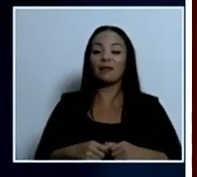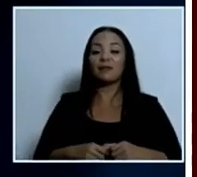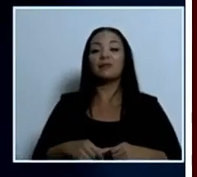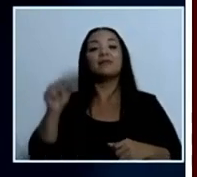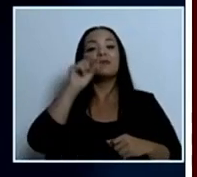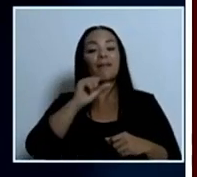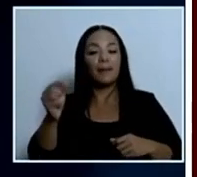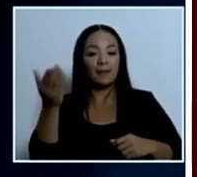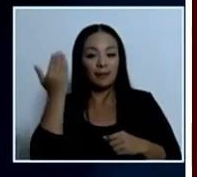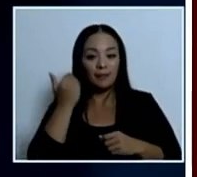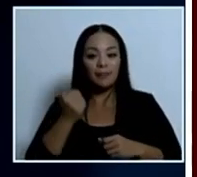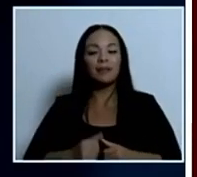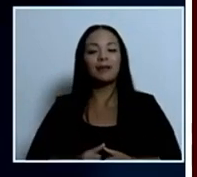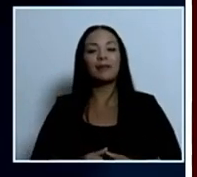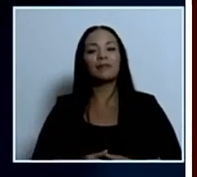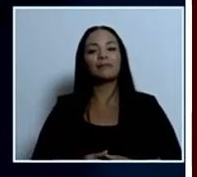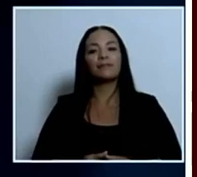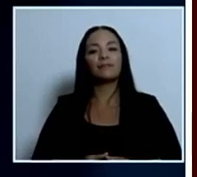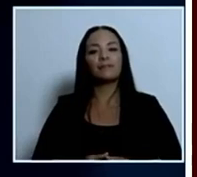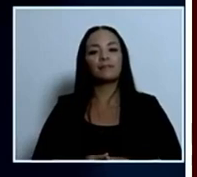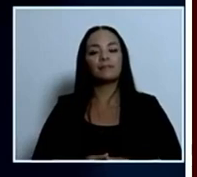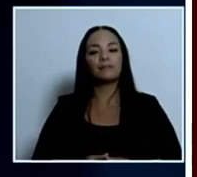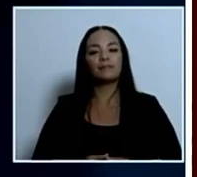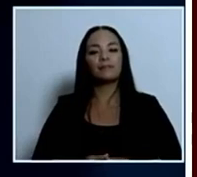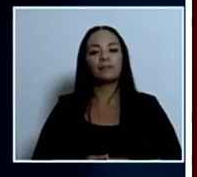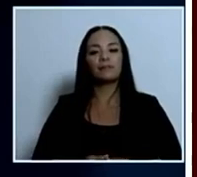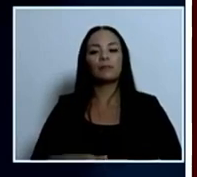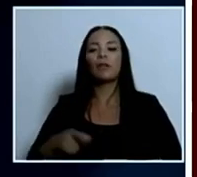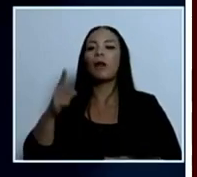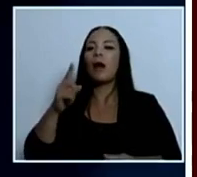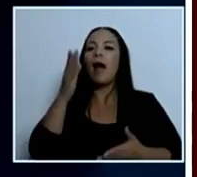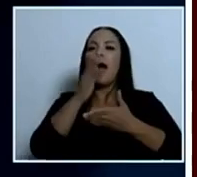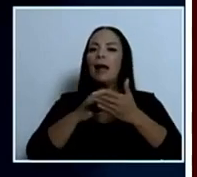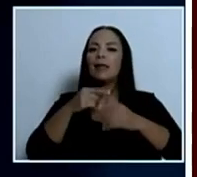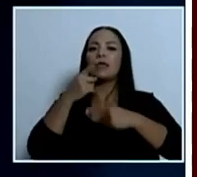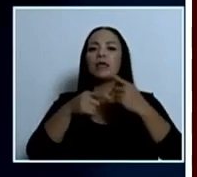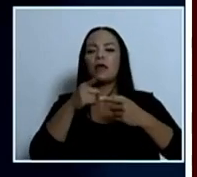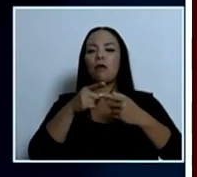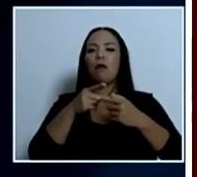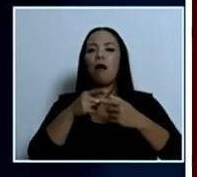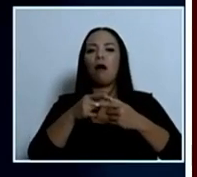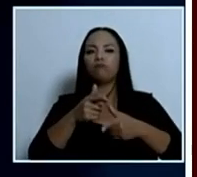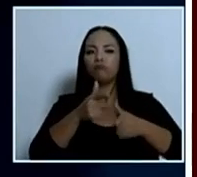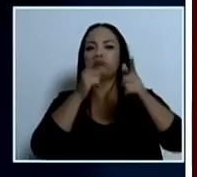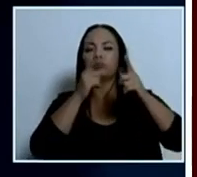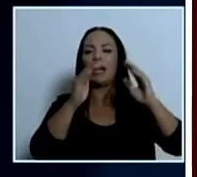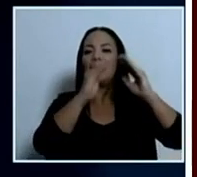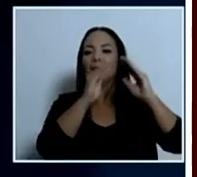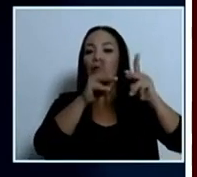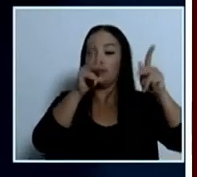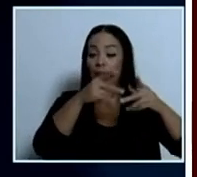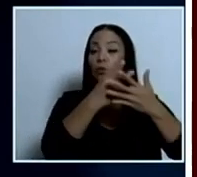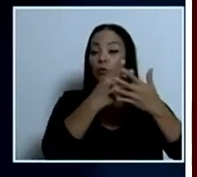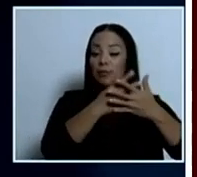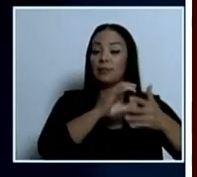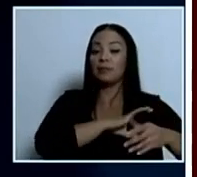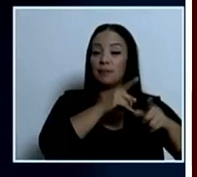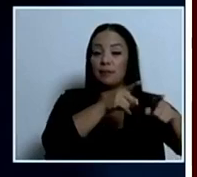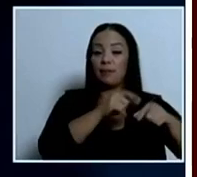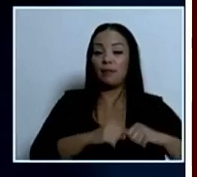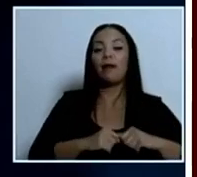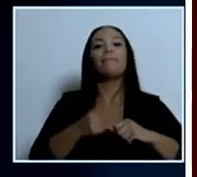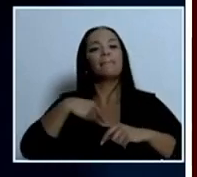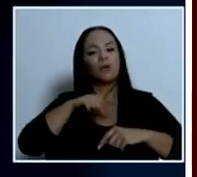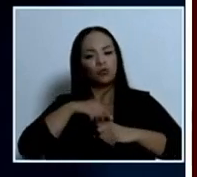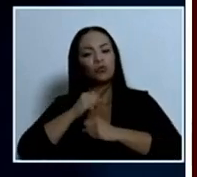pasada atentaron contra la casa de un policía penitenciario la orden es aumentamos el trabajo en los